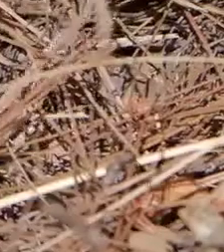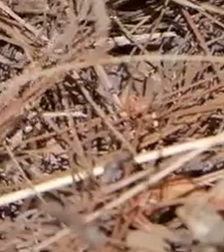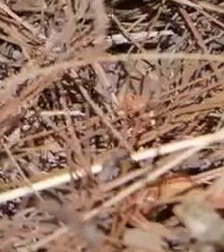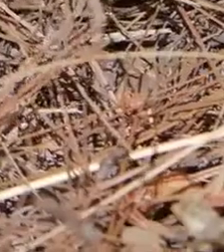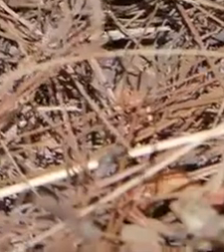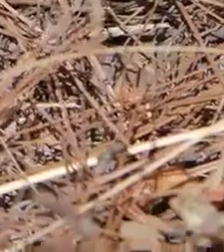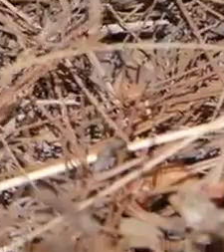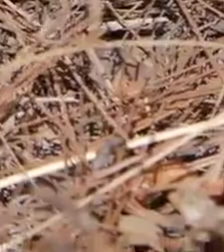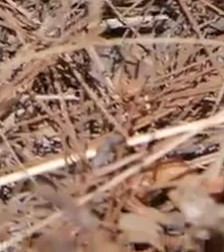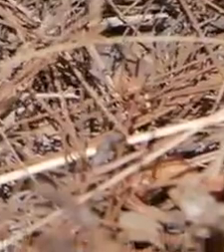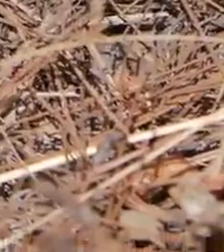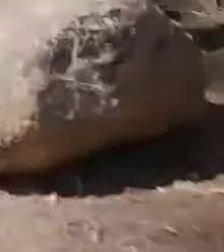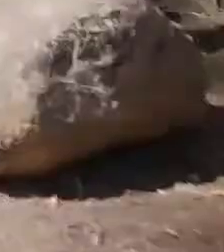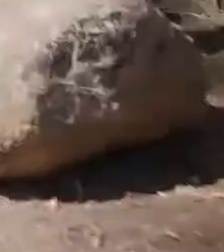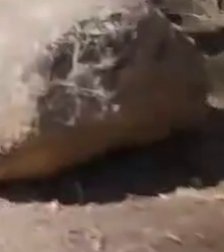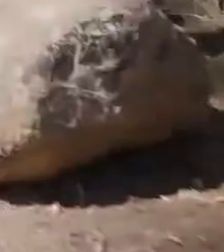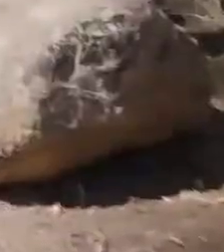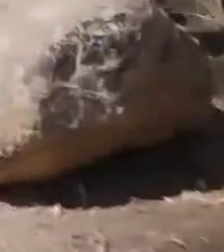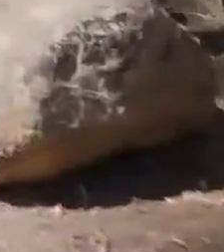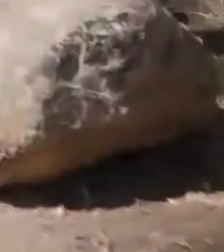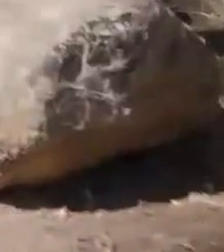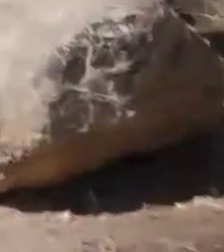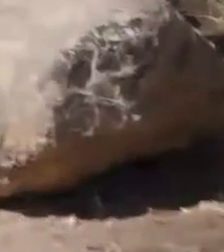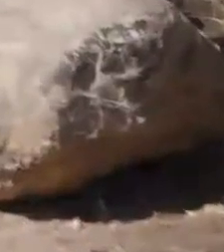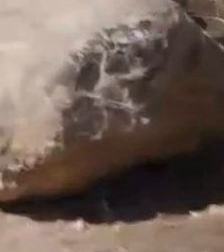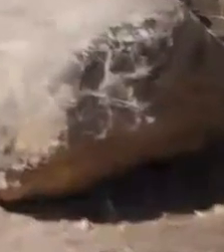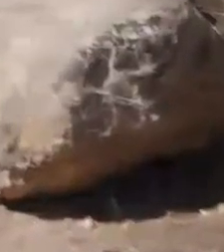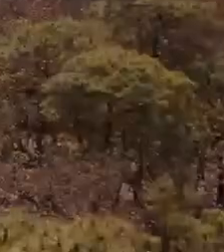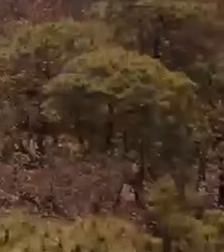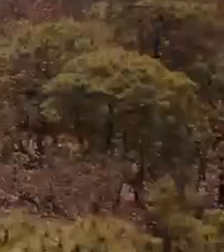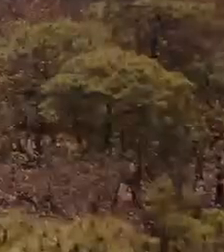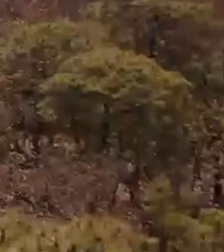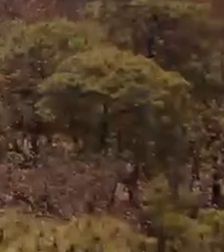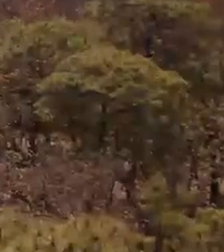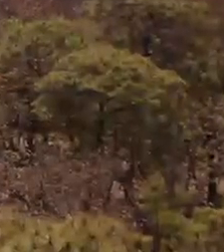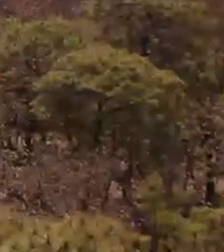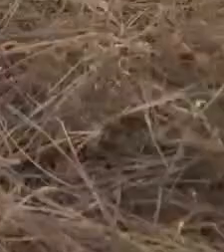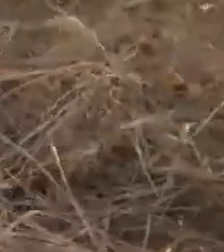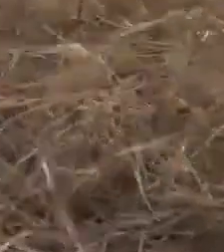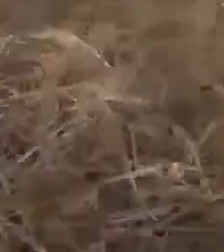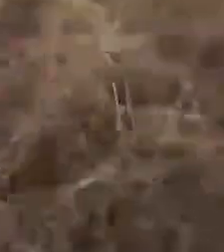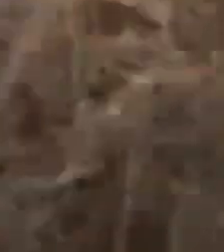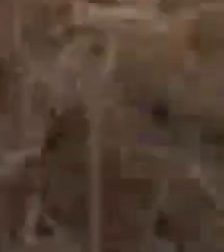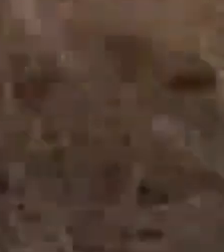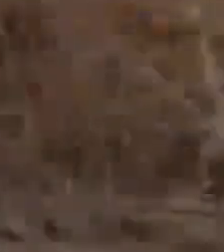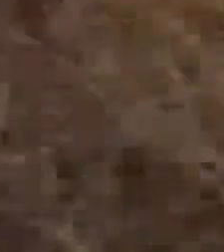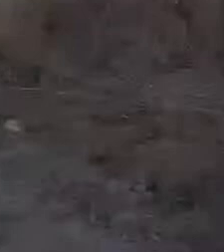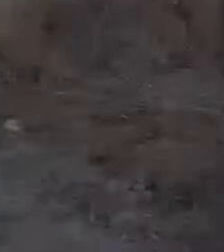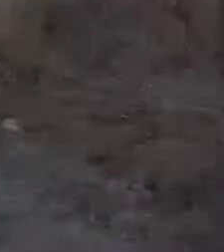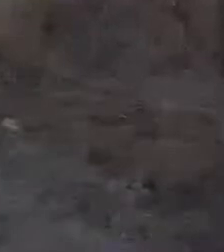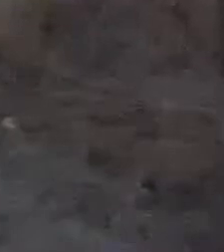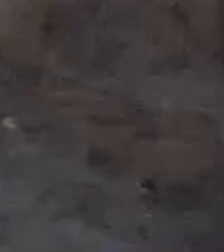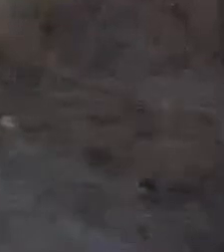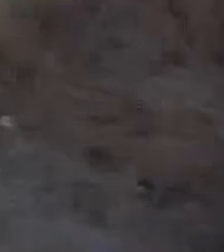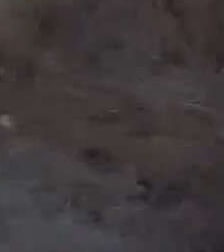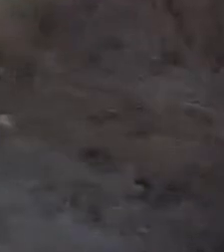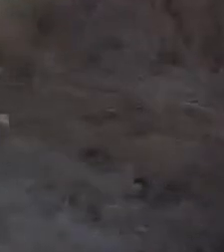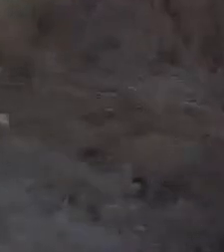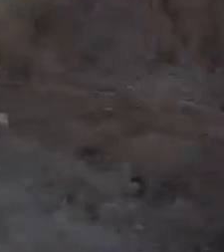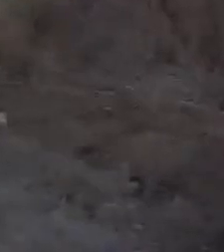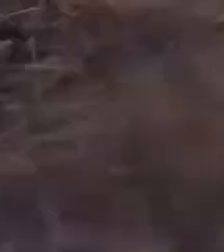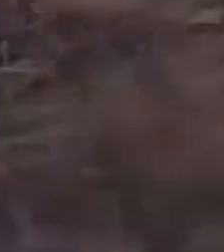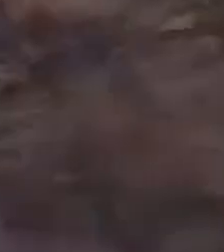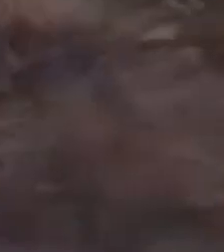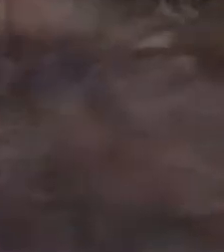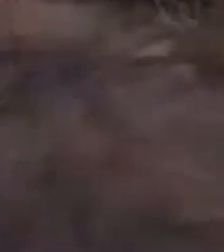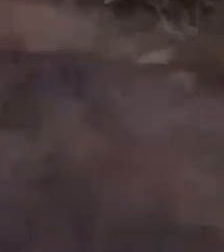o en carretera no arrojes cerillos o cigarros encendidos evita hacer fogatas en zonas forestales si haces una quema agropecuaria avisa a tu municipio y recuerda